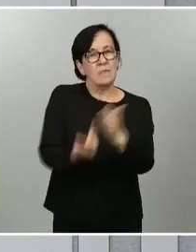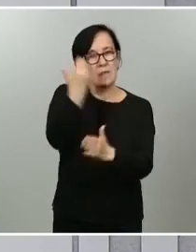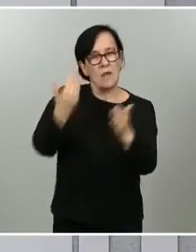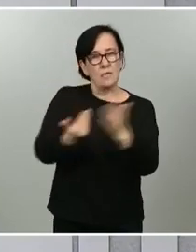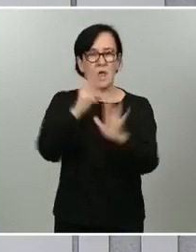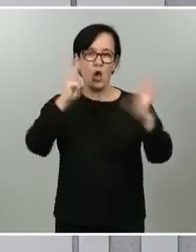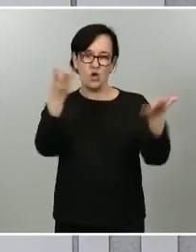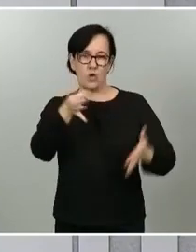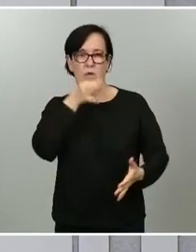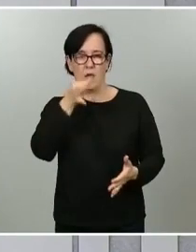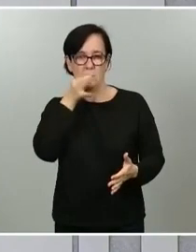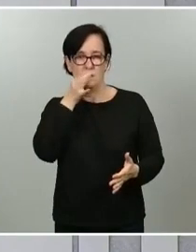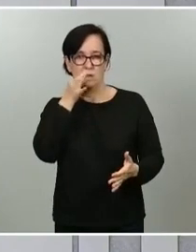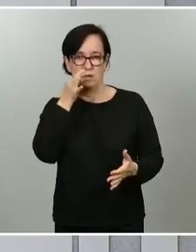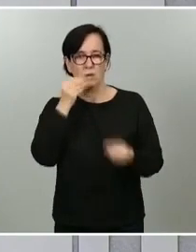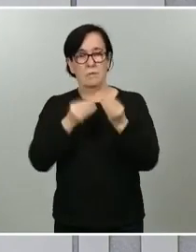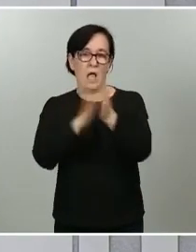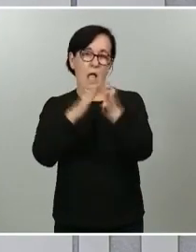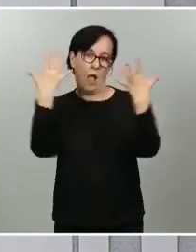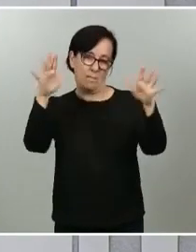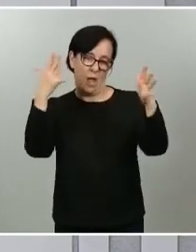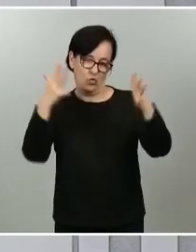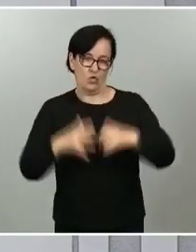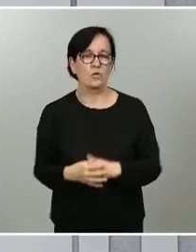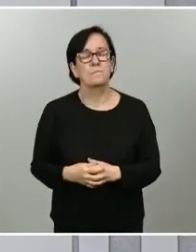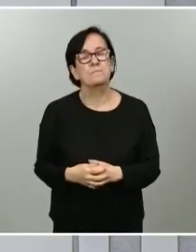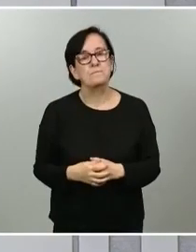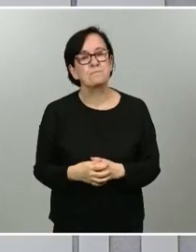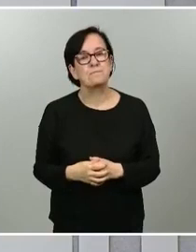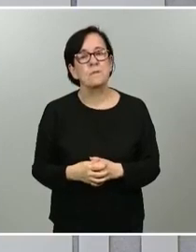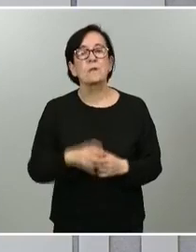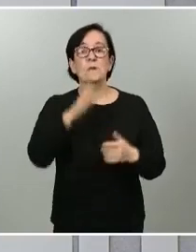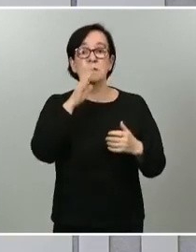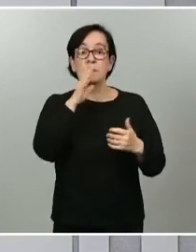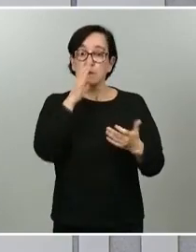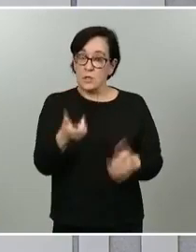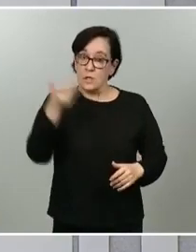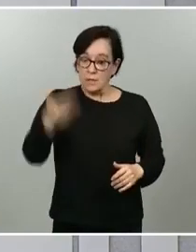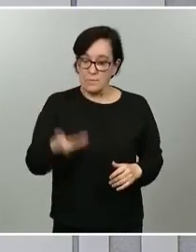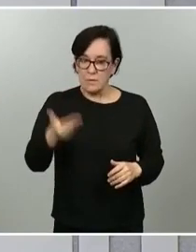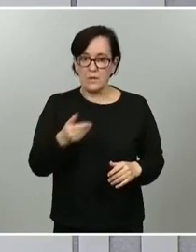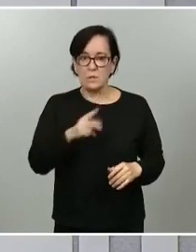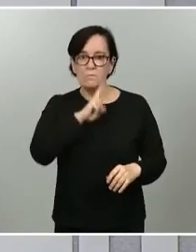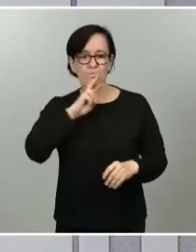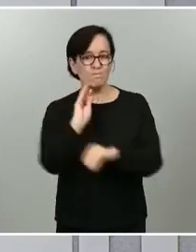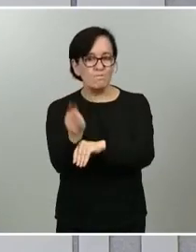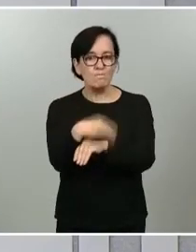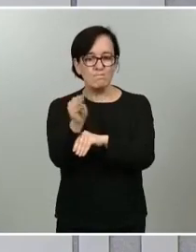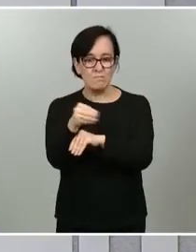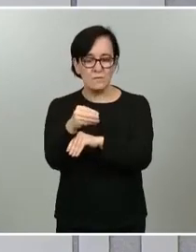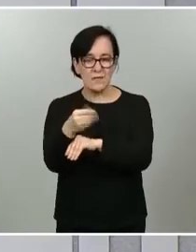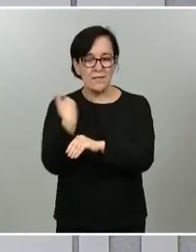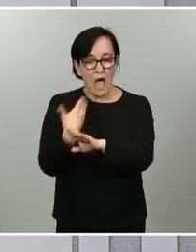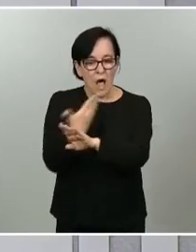la tarde a través de ese aplauso sanitario. Es por ello tan importante que preservemos todo lo conseguido hasta la fecha